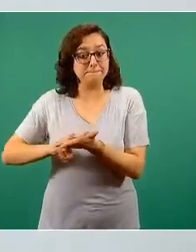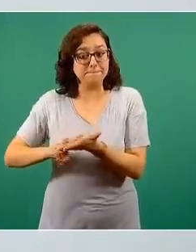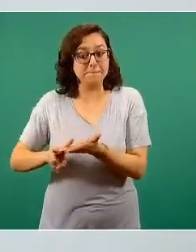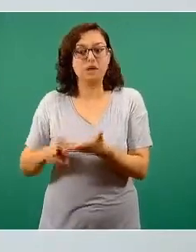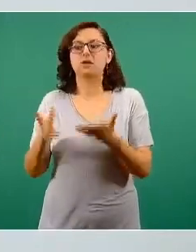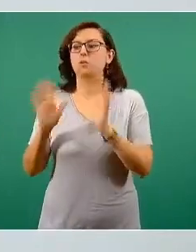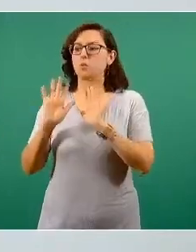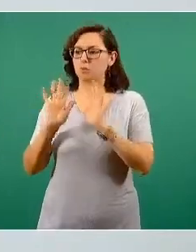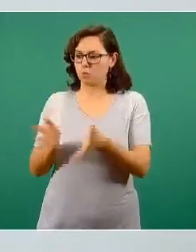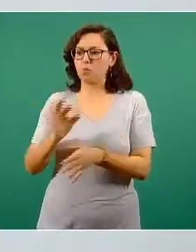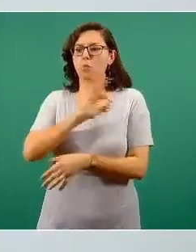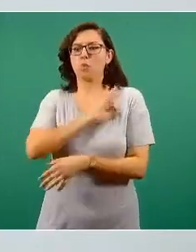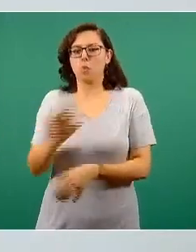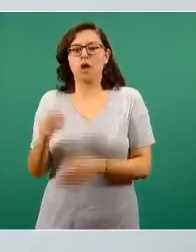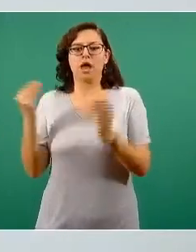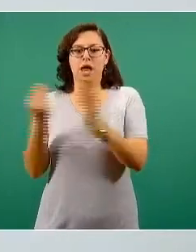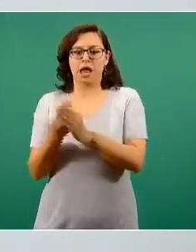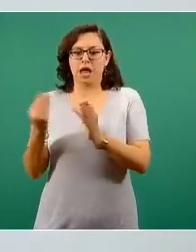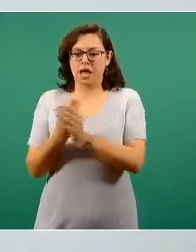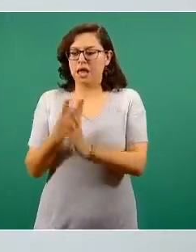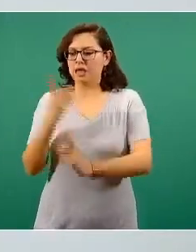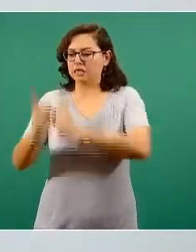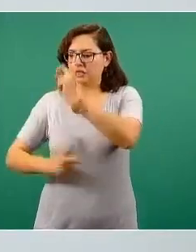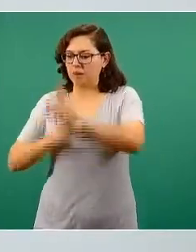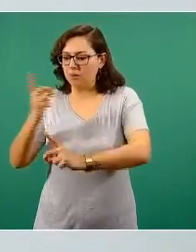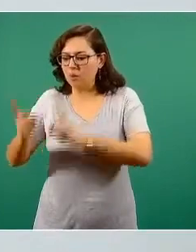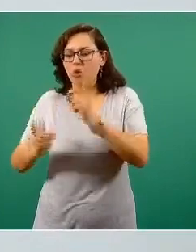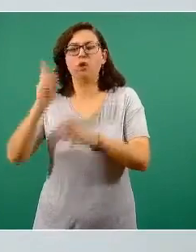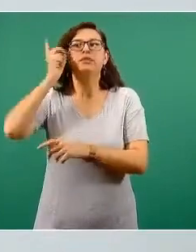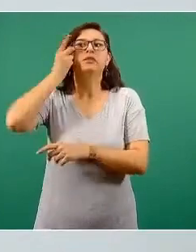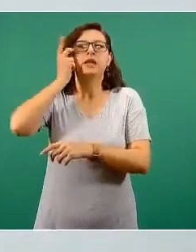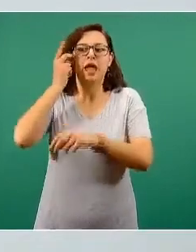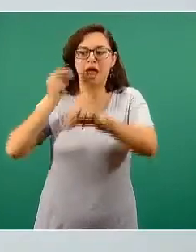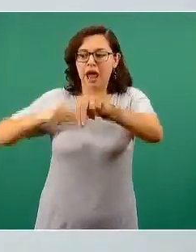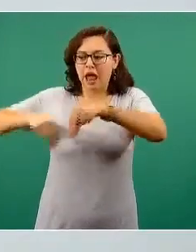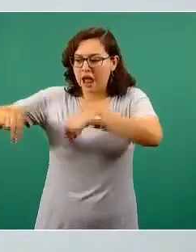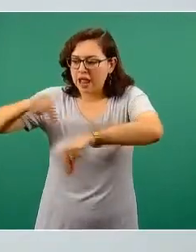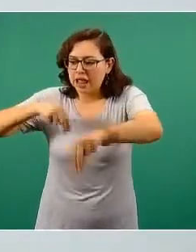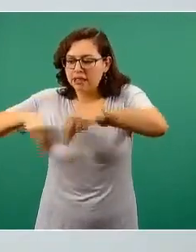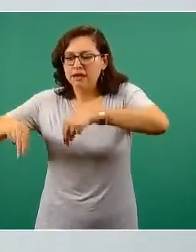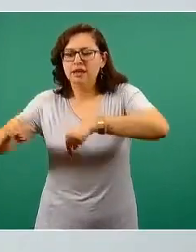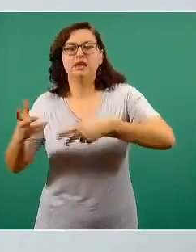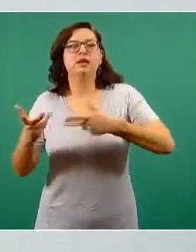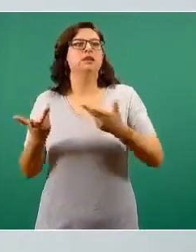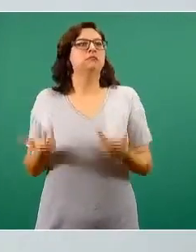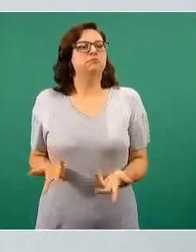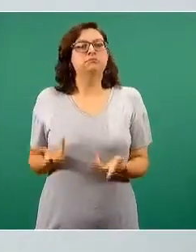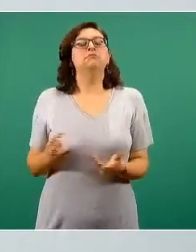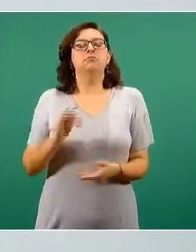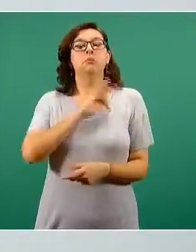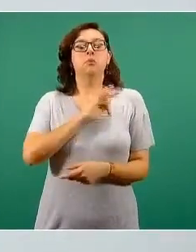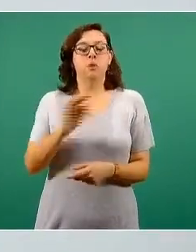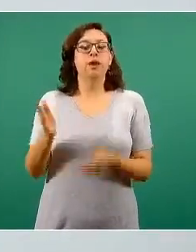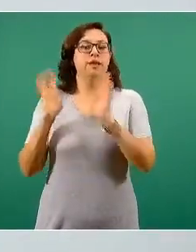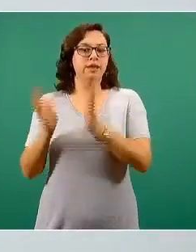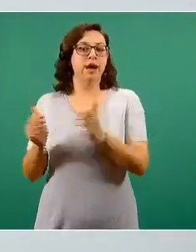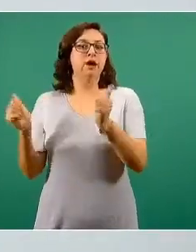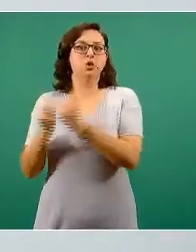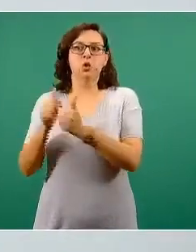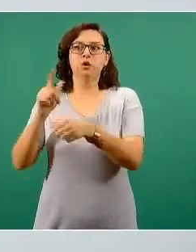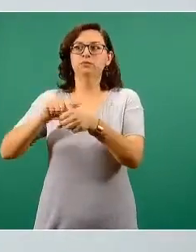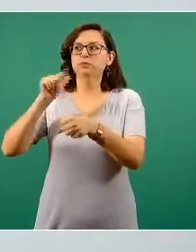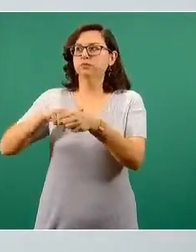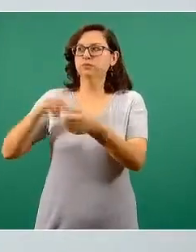deportes, de ajedrez, de cualquier otra actividad física y mental que se requiera, ¿no? Entonces,